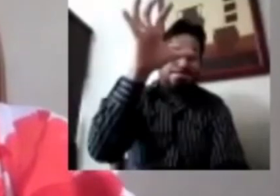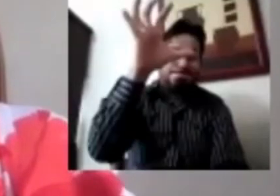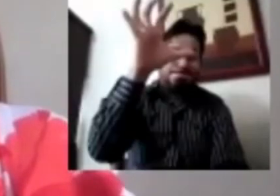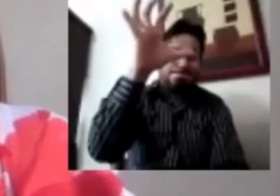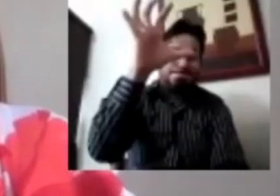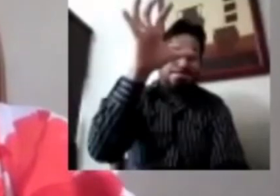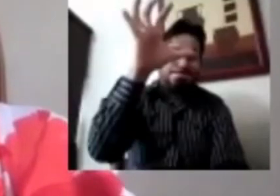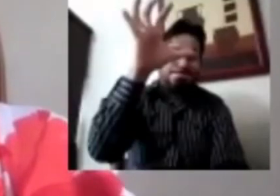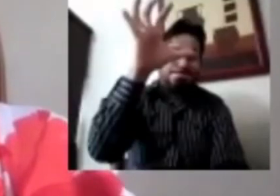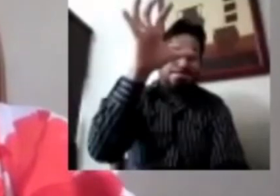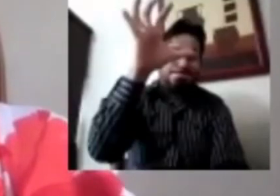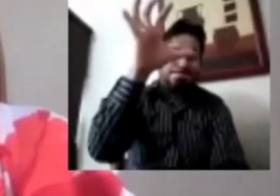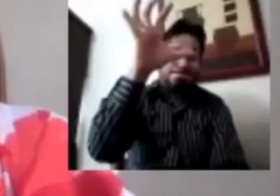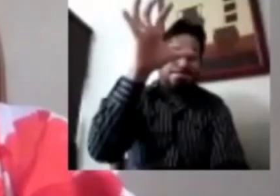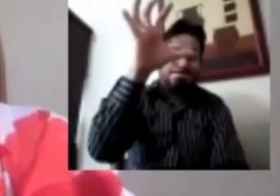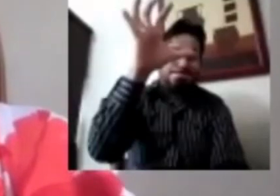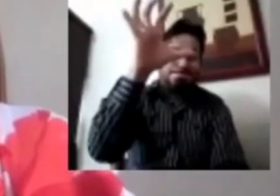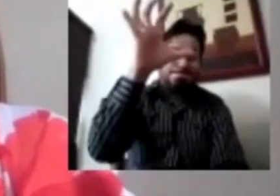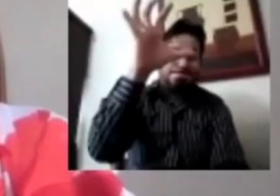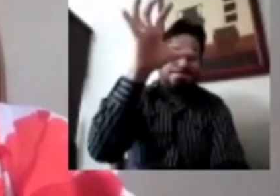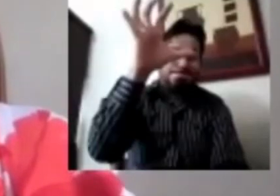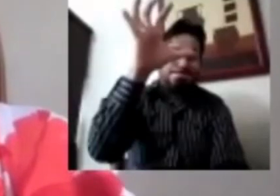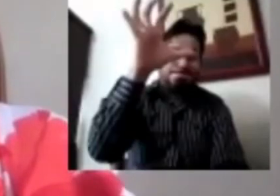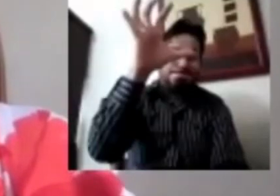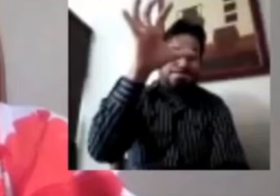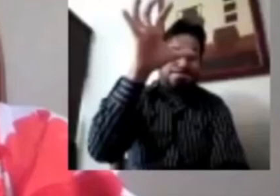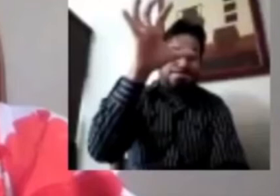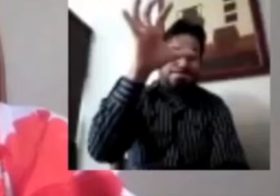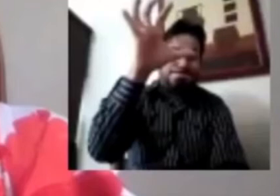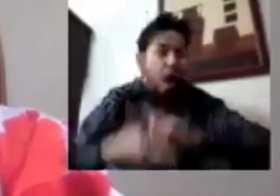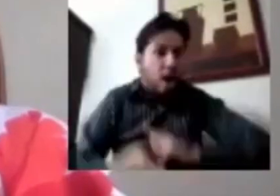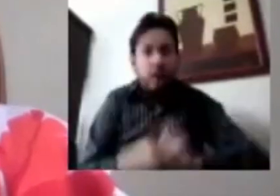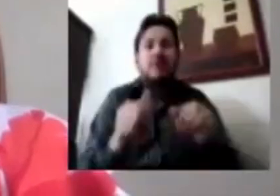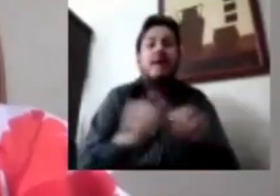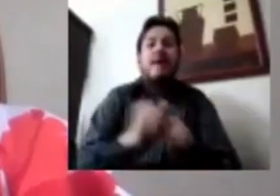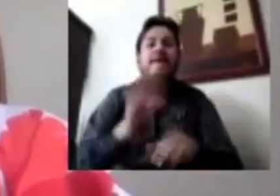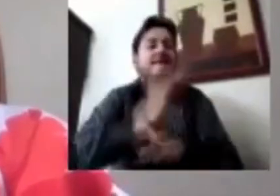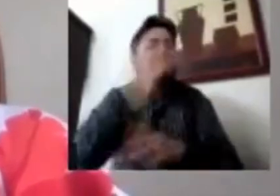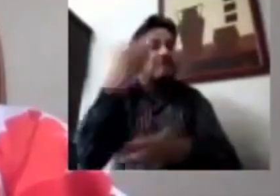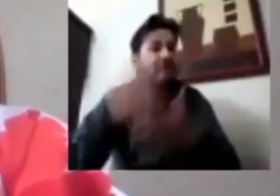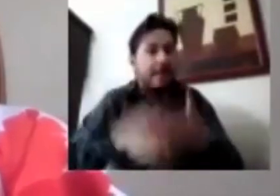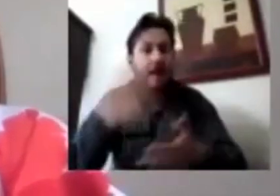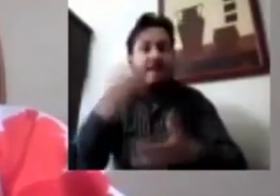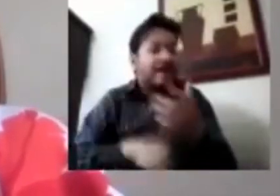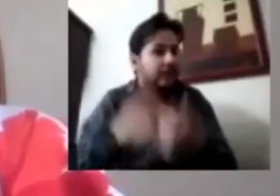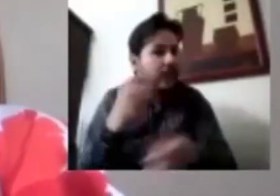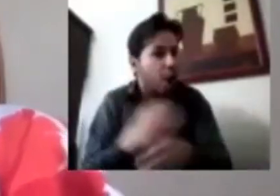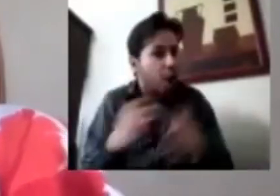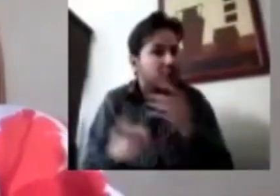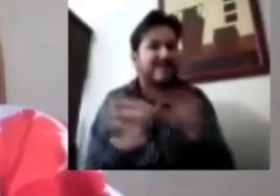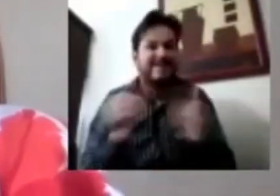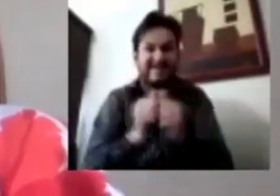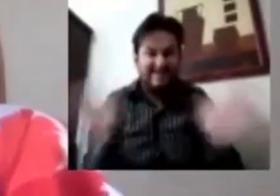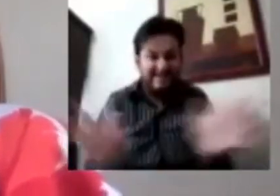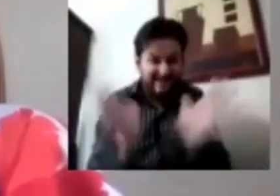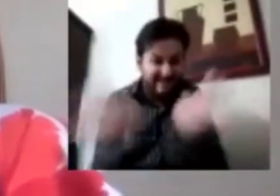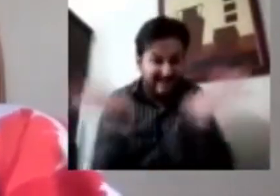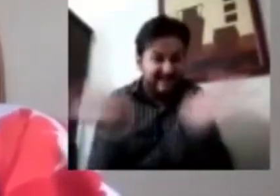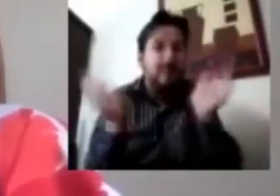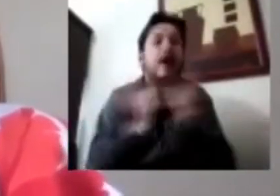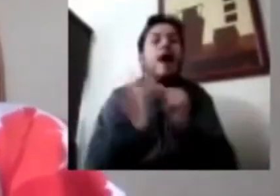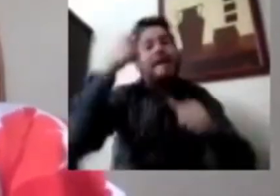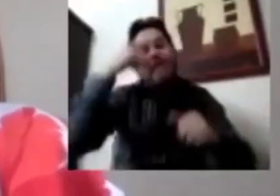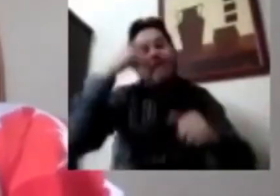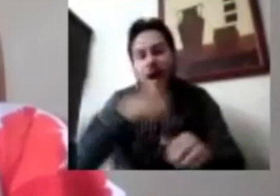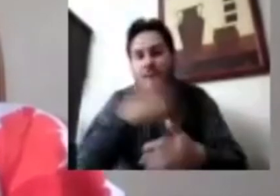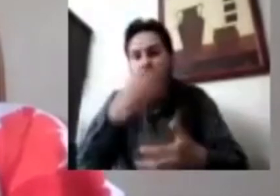términos de depresión, que también se puede asociar con baja productividad después, sino también consecuencias más a largo plazo y serias